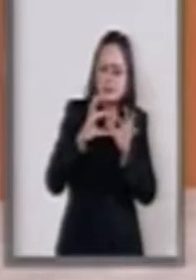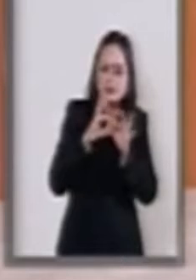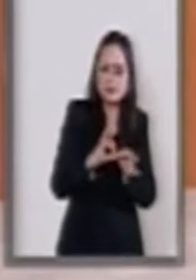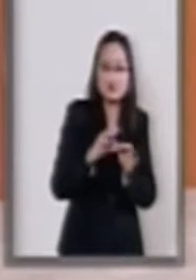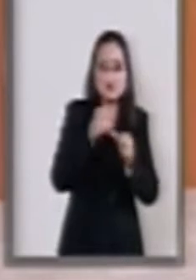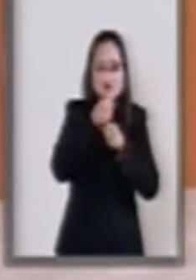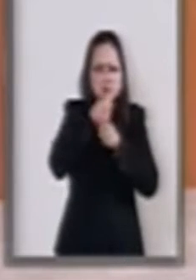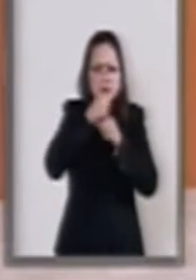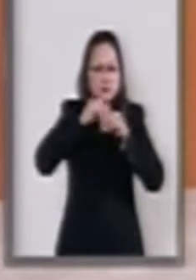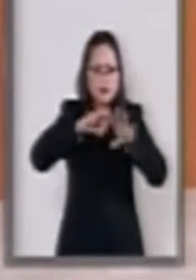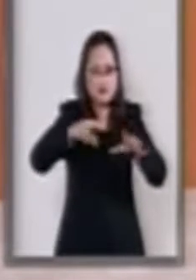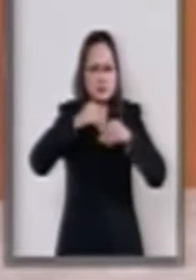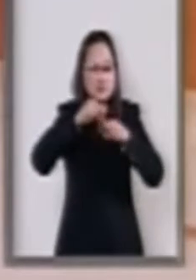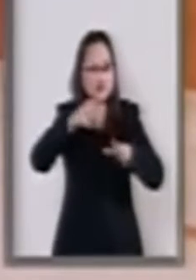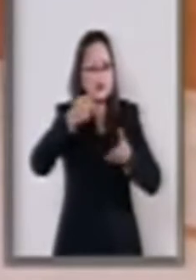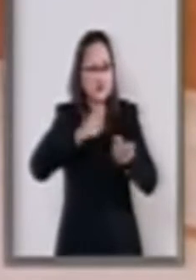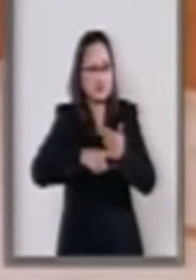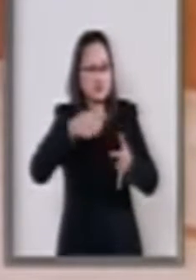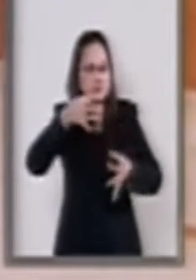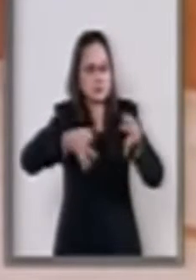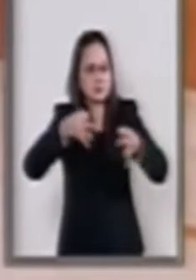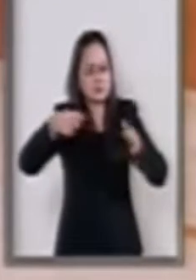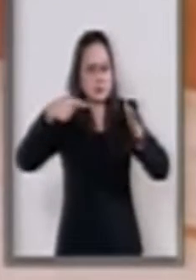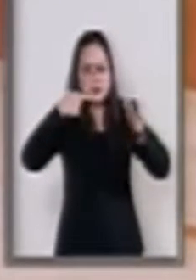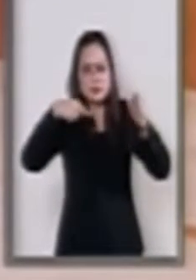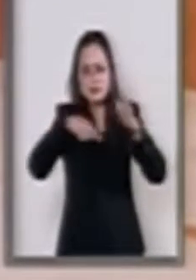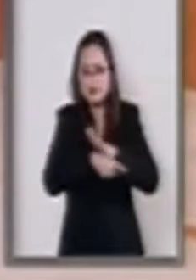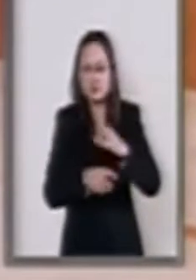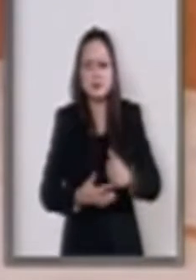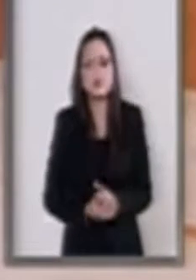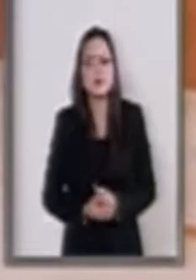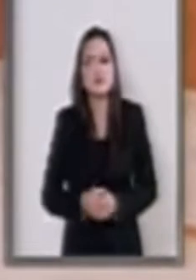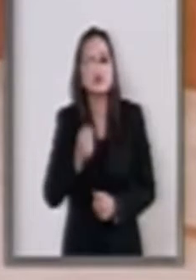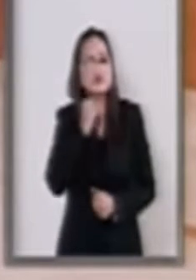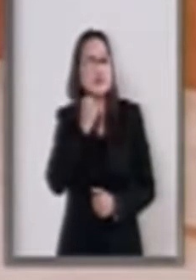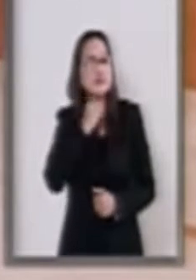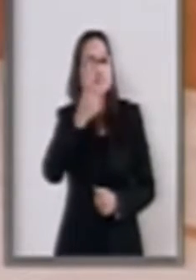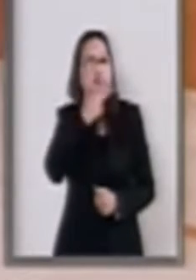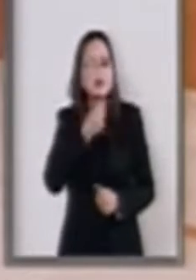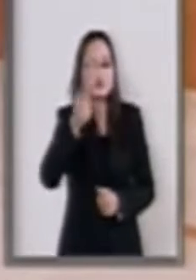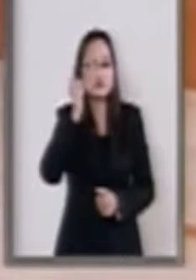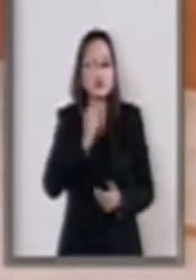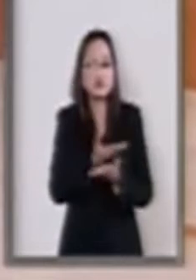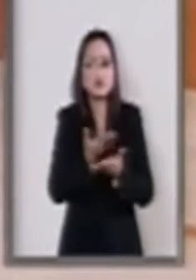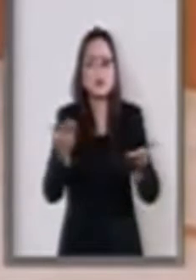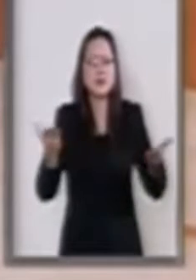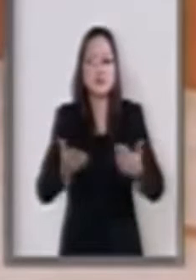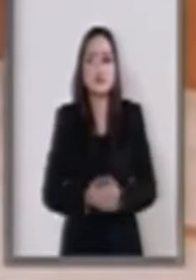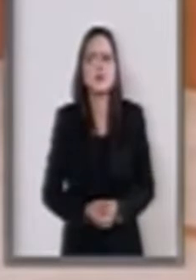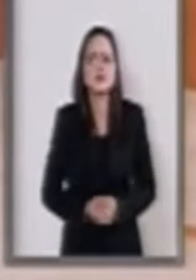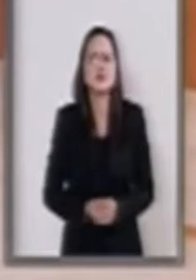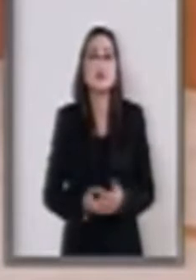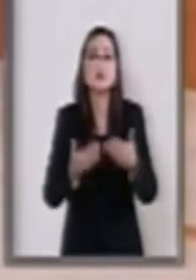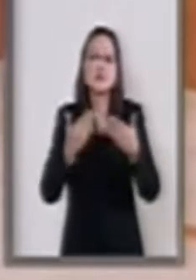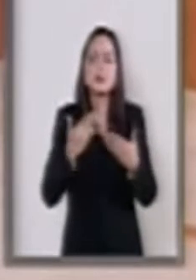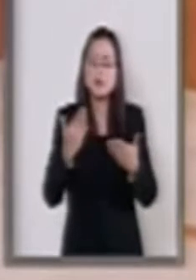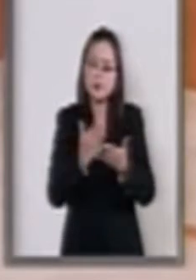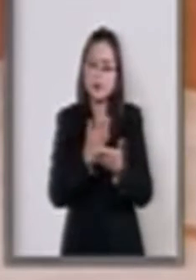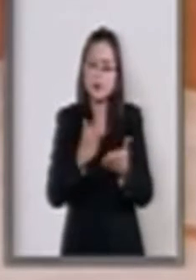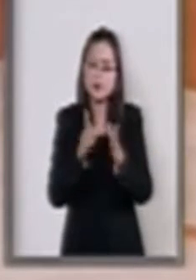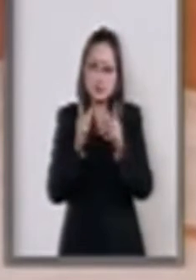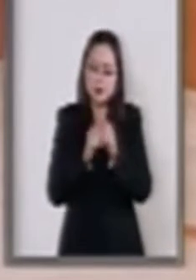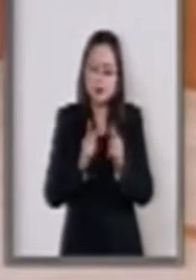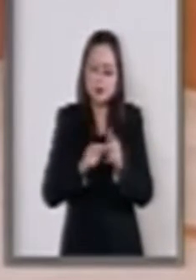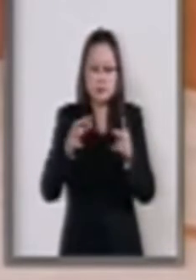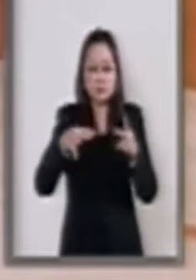de los juicios acusatorios. Senadoras y senadores, finalmente, quiero hacer